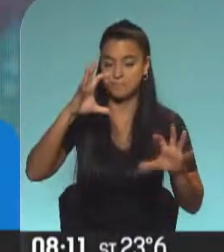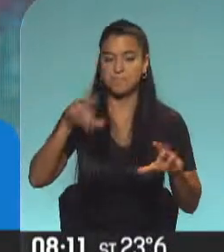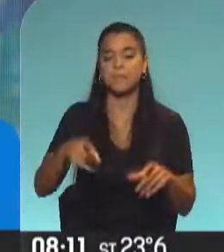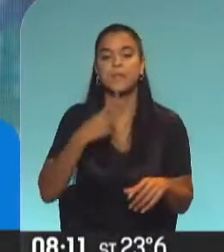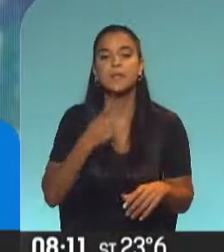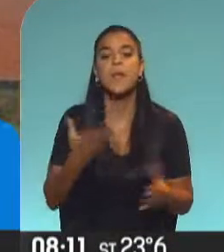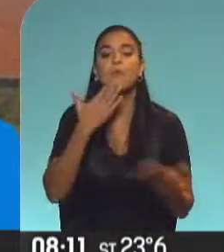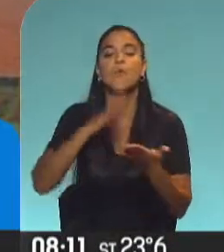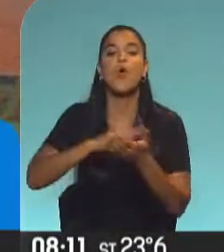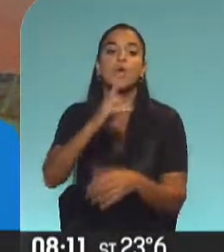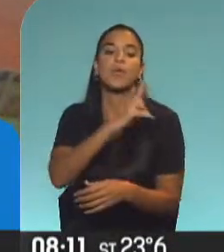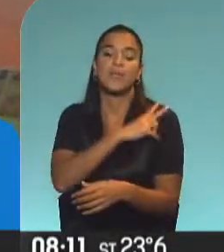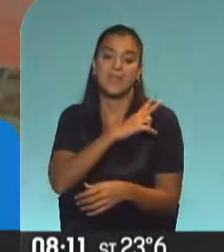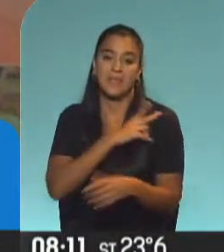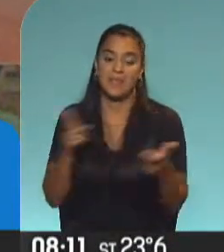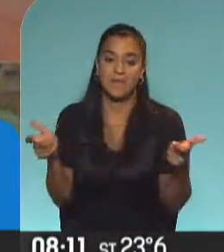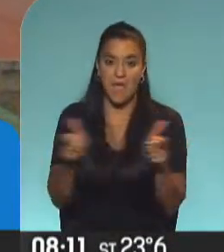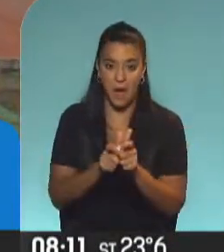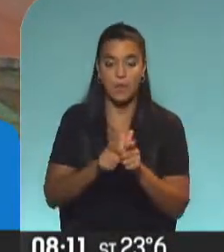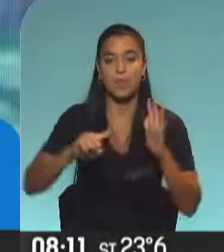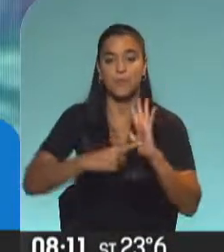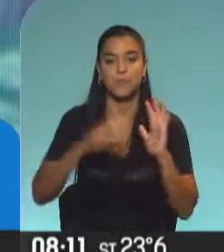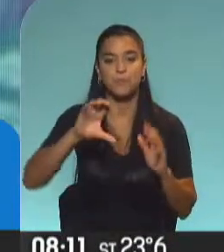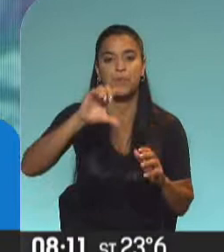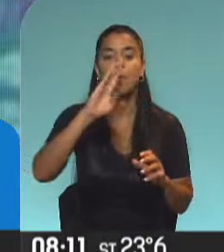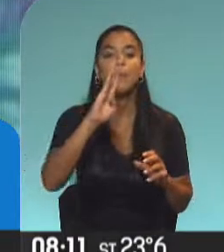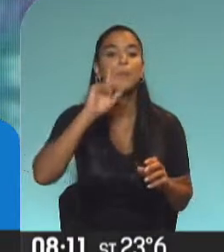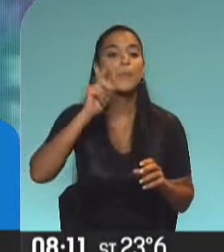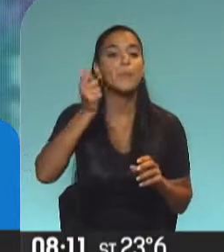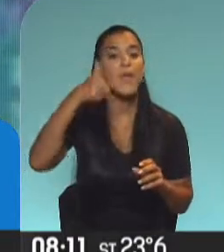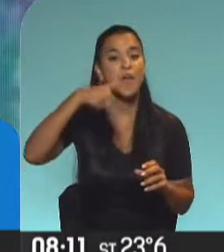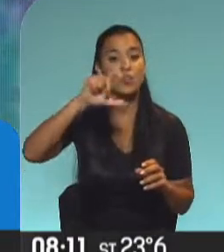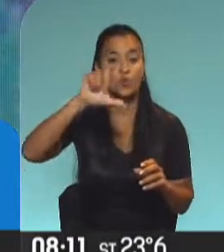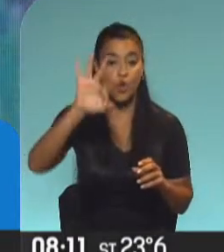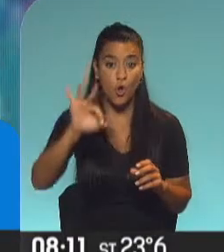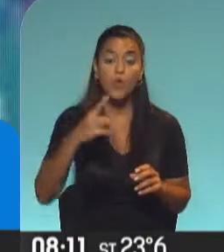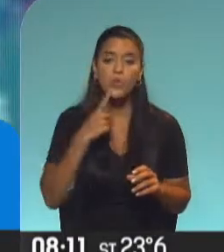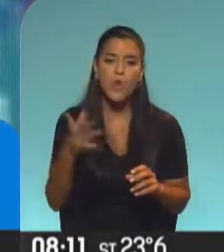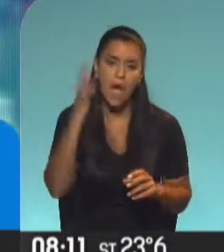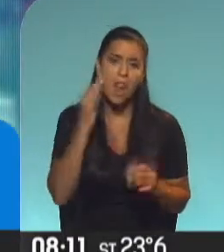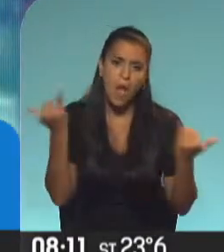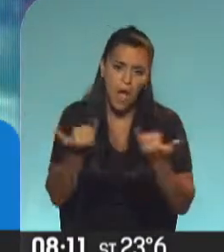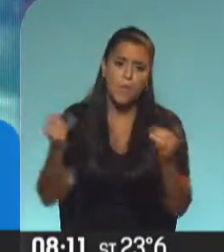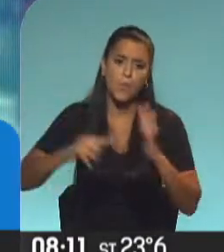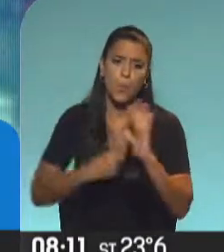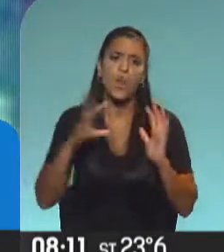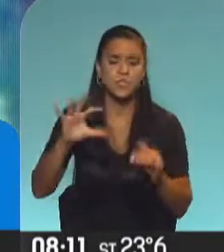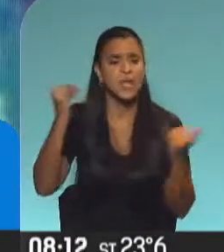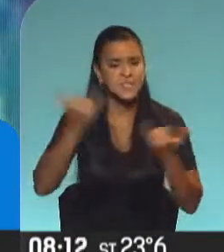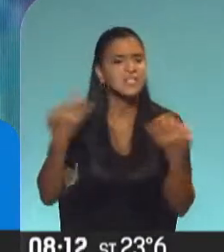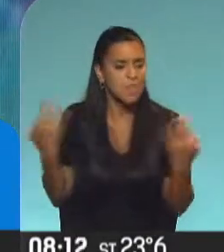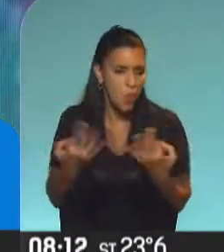Habló el jefe de gabinete de la provincia de Buenos Aires, Carlos Bianco, y reconoció algo que ocurre en la provincia de Buenos Aires, y